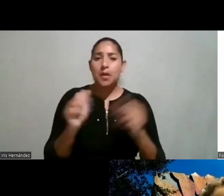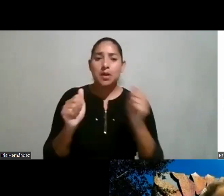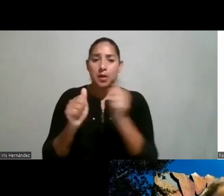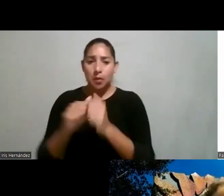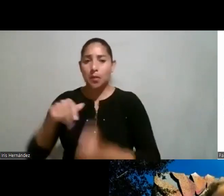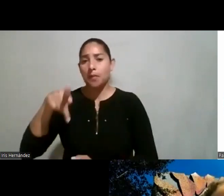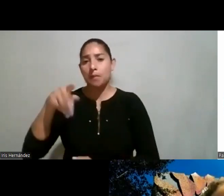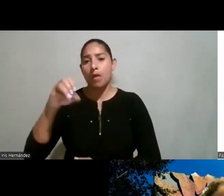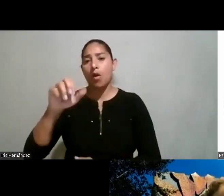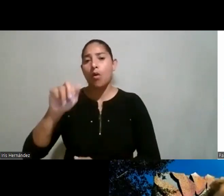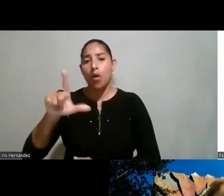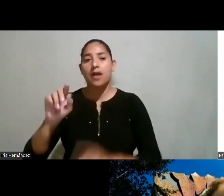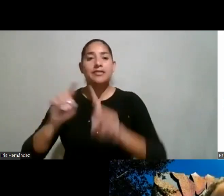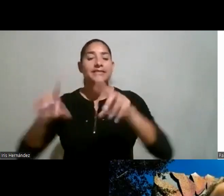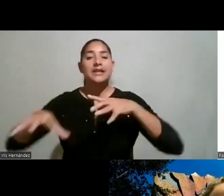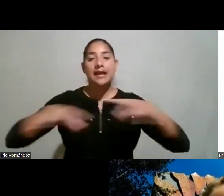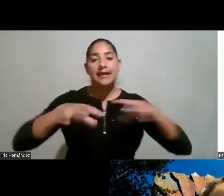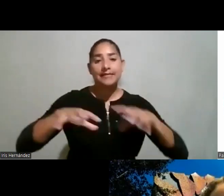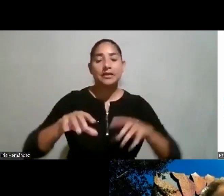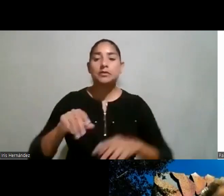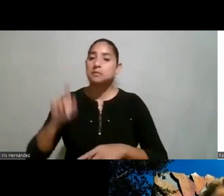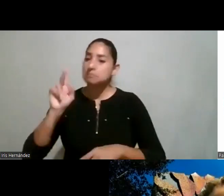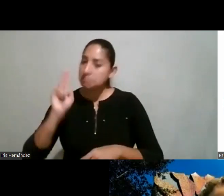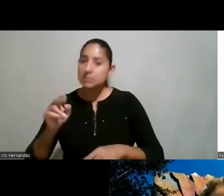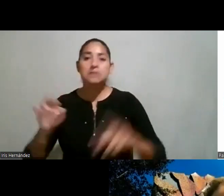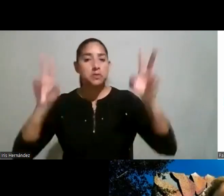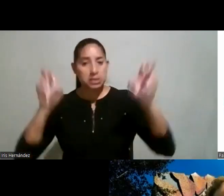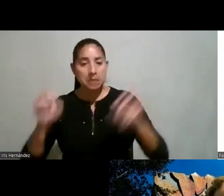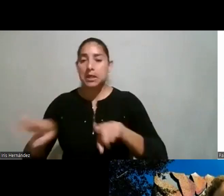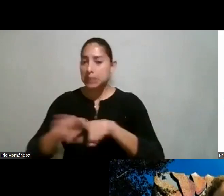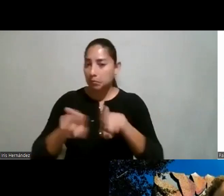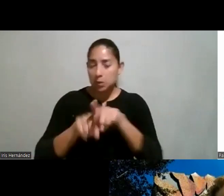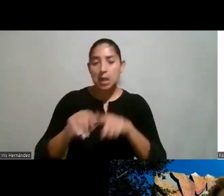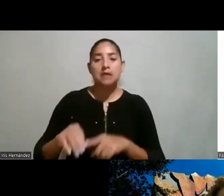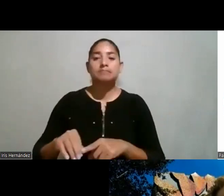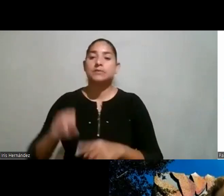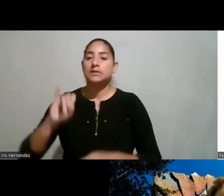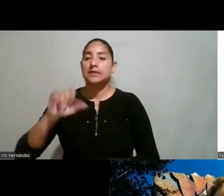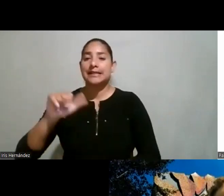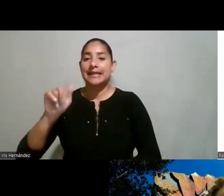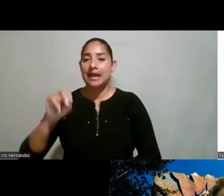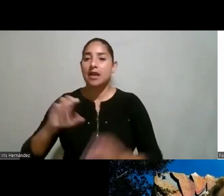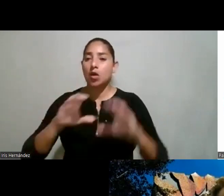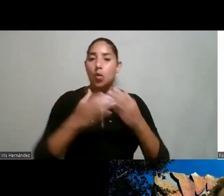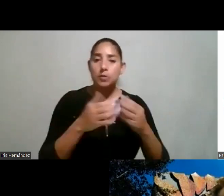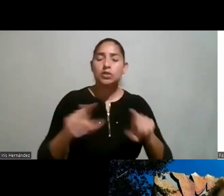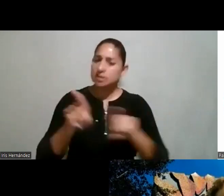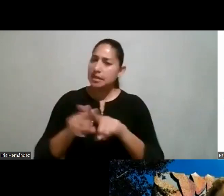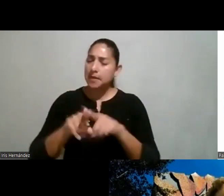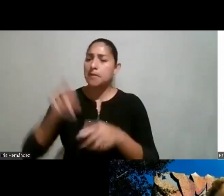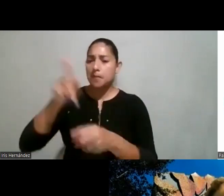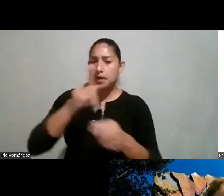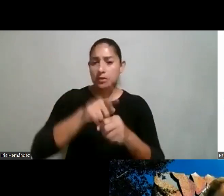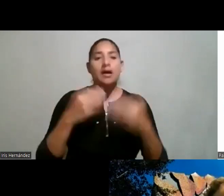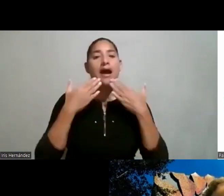hemos estado en varios eventos similares con doña Iliana también hemos compartido en varias comisiones y también y entonces pues